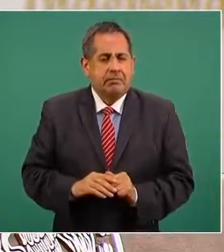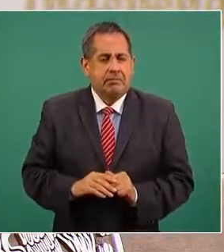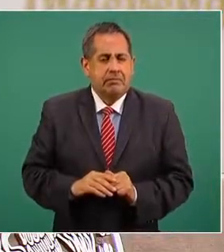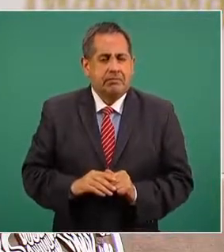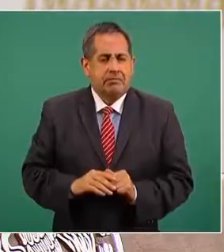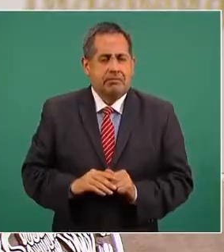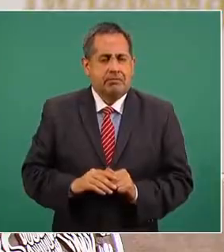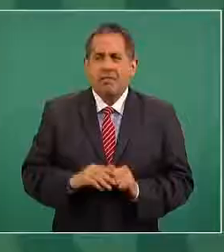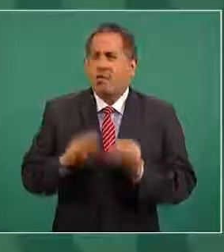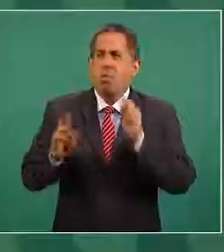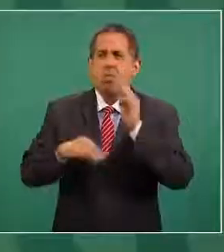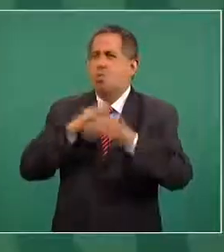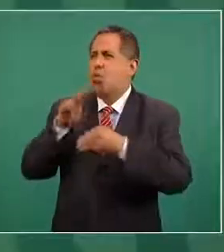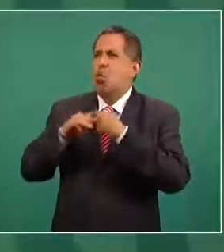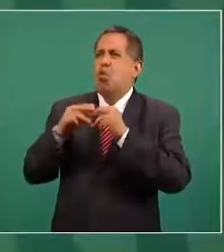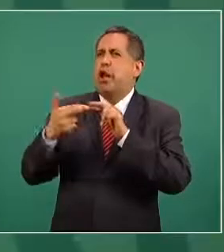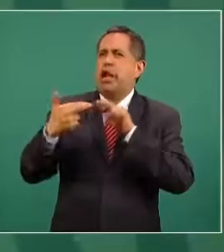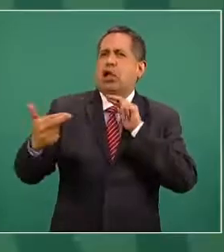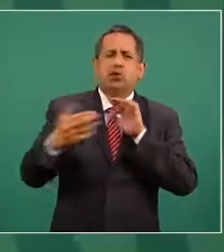todos los países